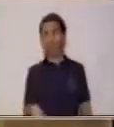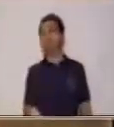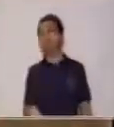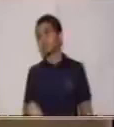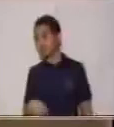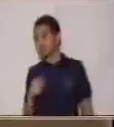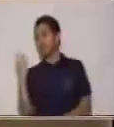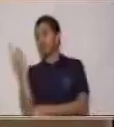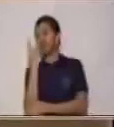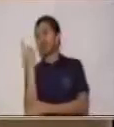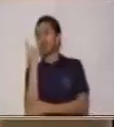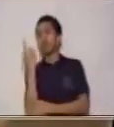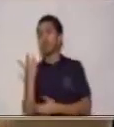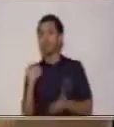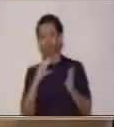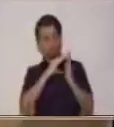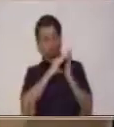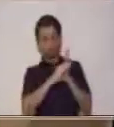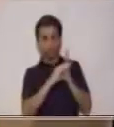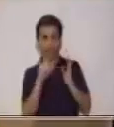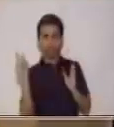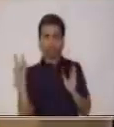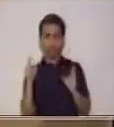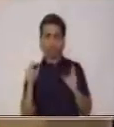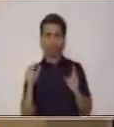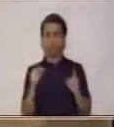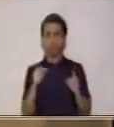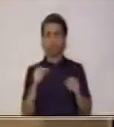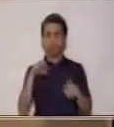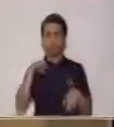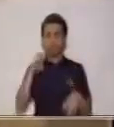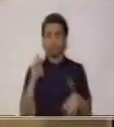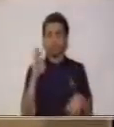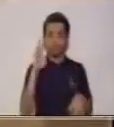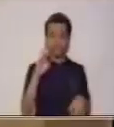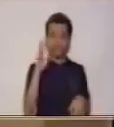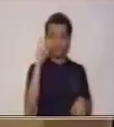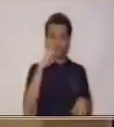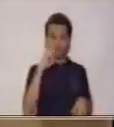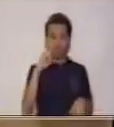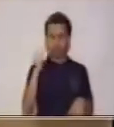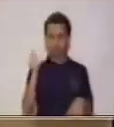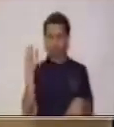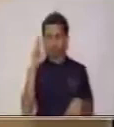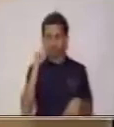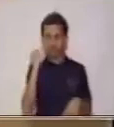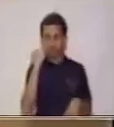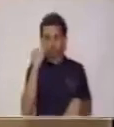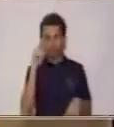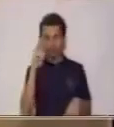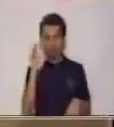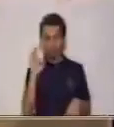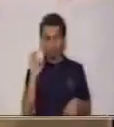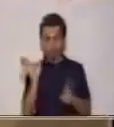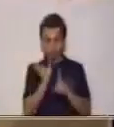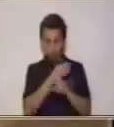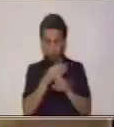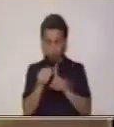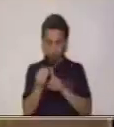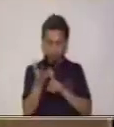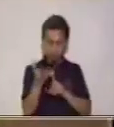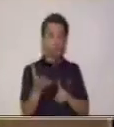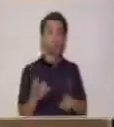importante de los textos persuasivos es la intención comunicativa, ¿sí? La